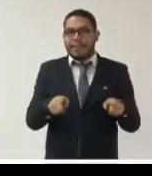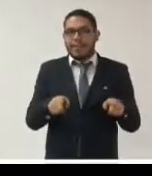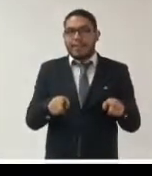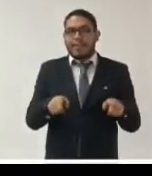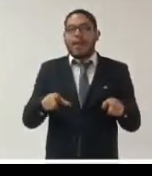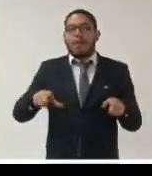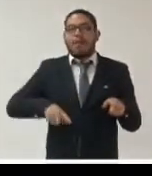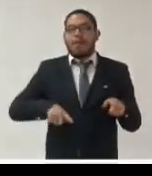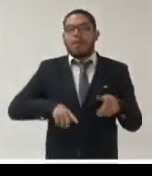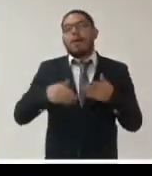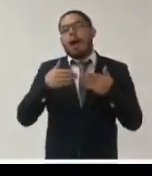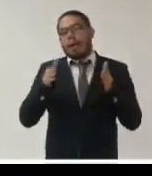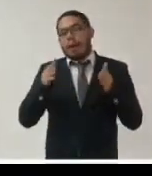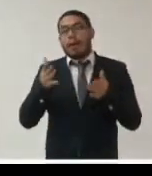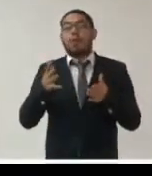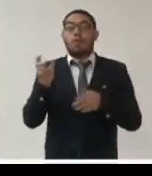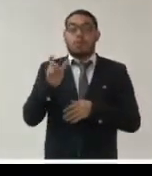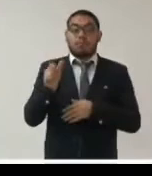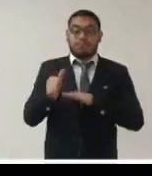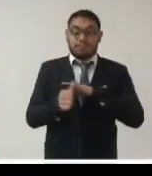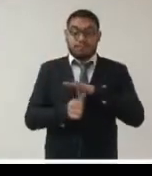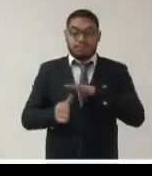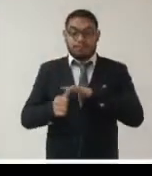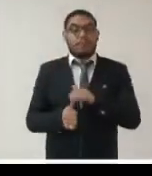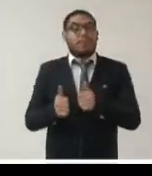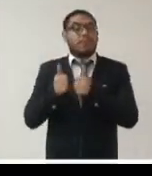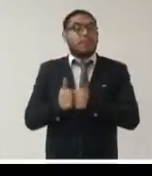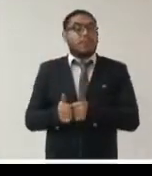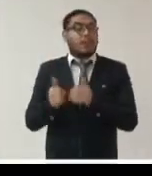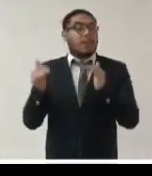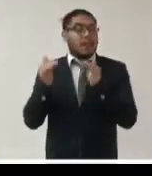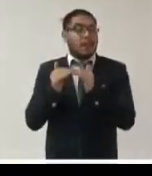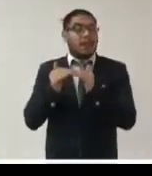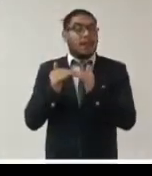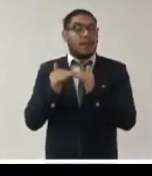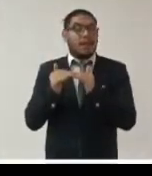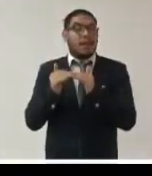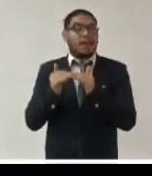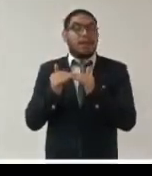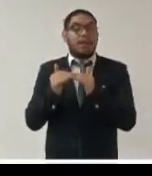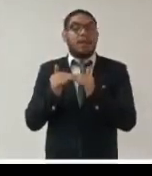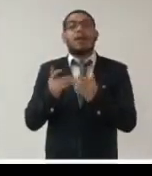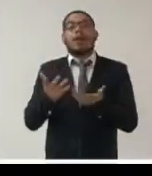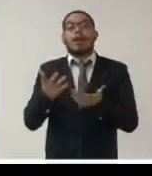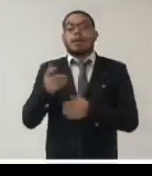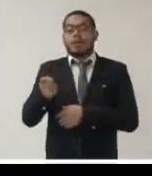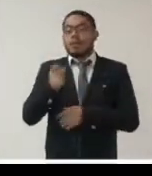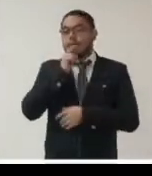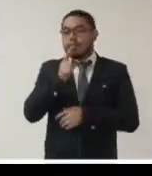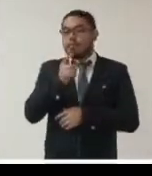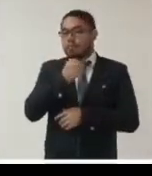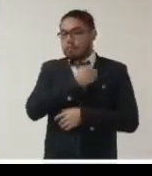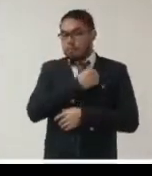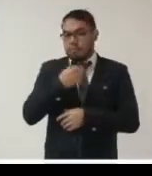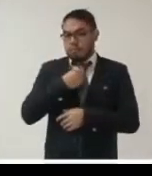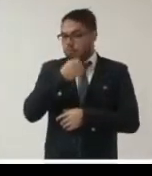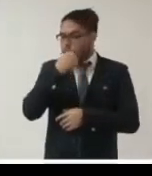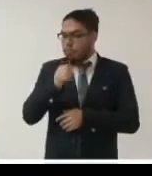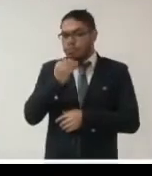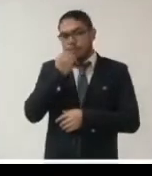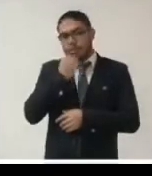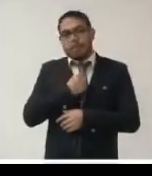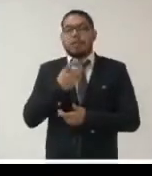al quedarnos en casa el quedarnos en casa nos ha orillado a hacer uso de las nuevas